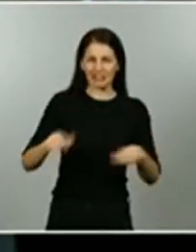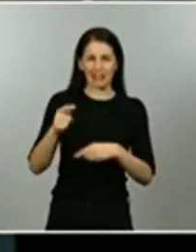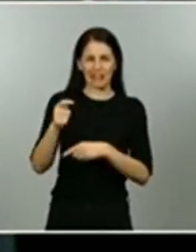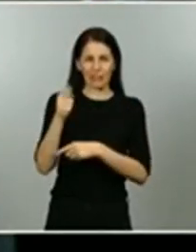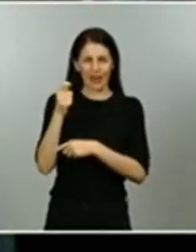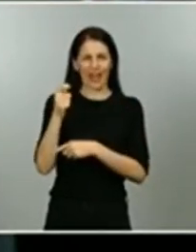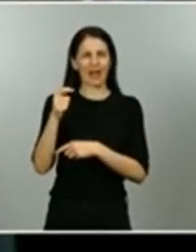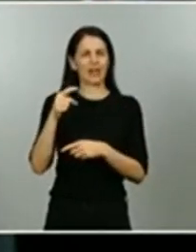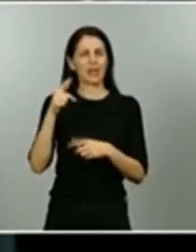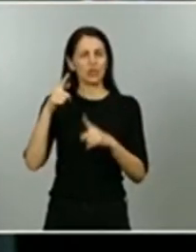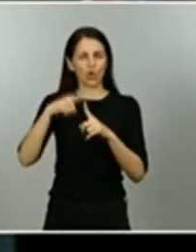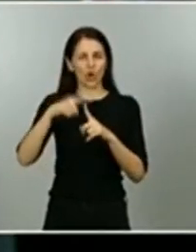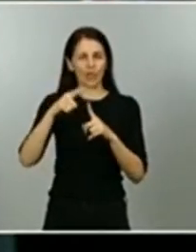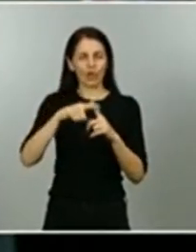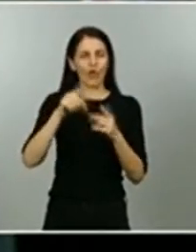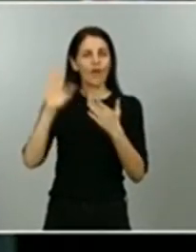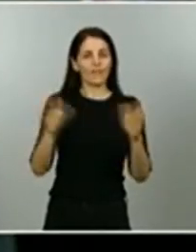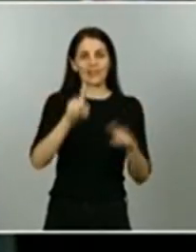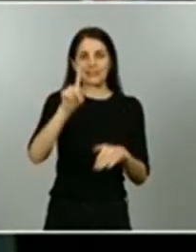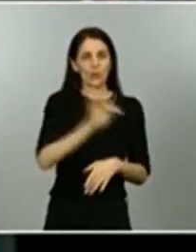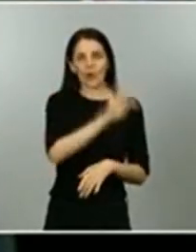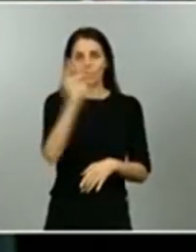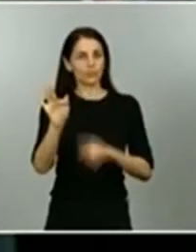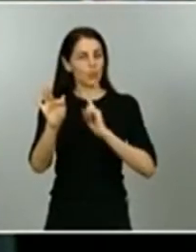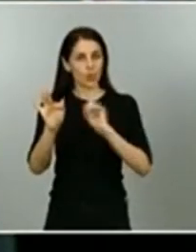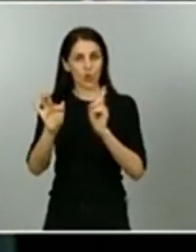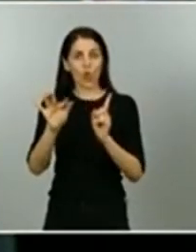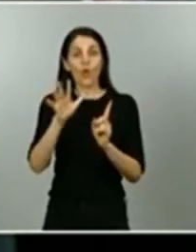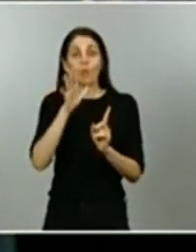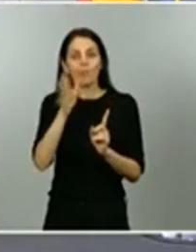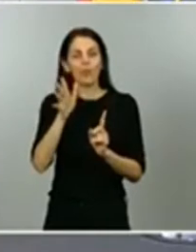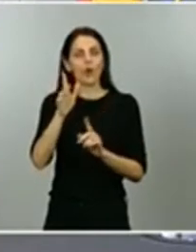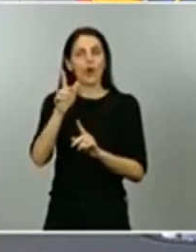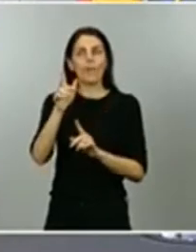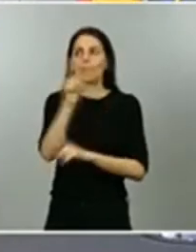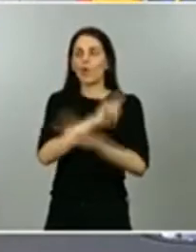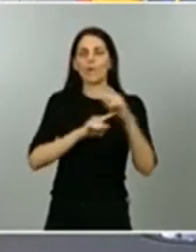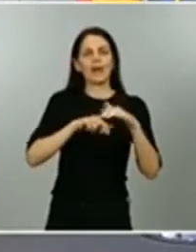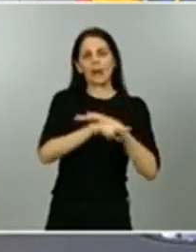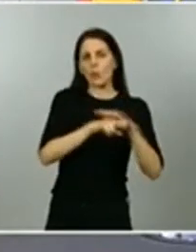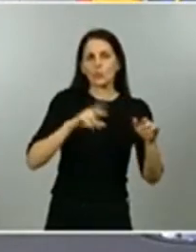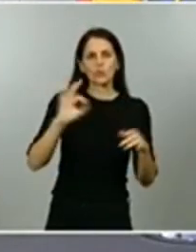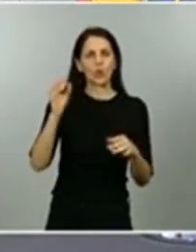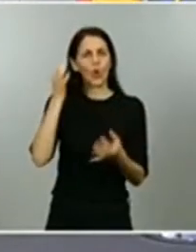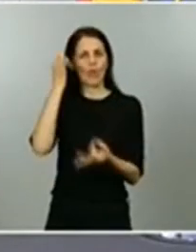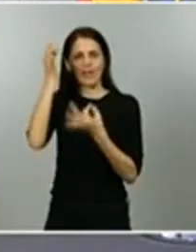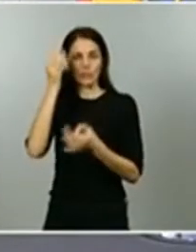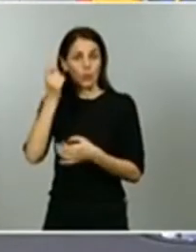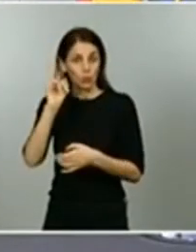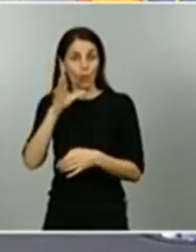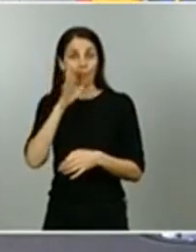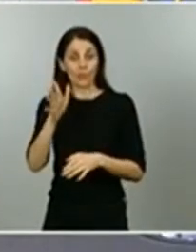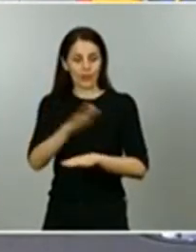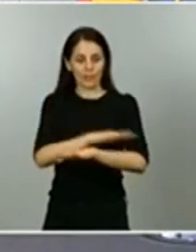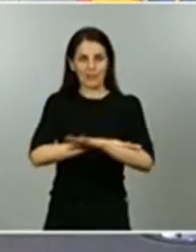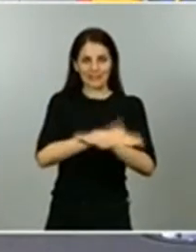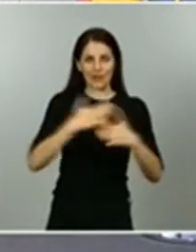a la fase 1 no se trata de un problema de recursos ni de datos sino que el Ministerio de Sanidad ha